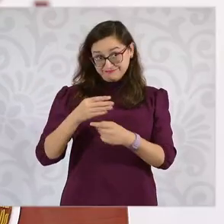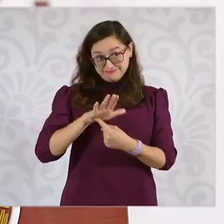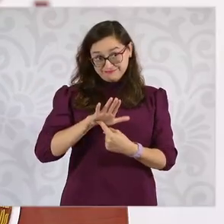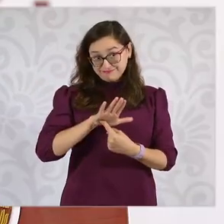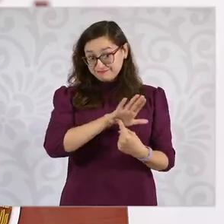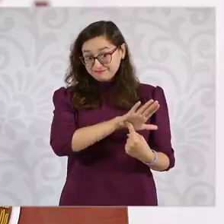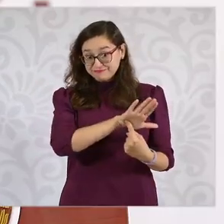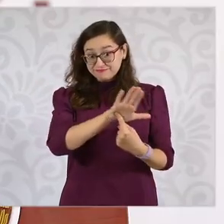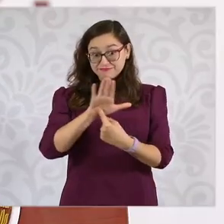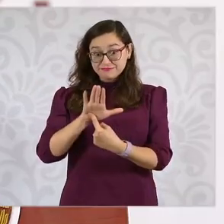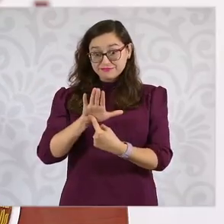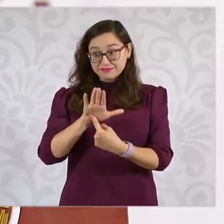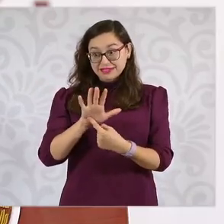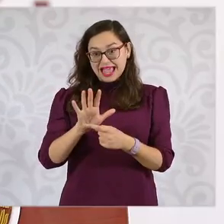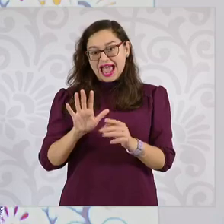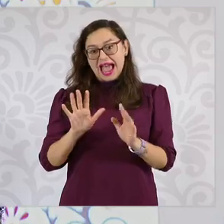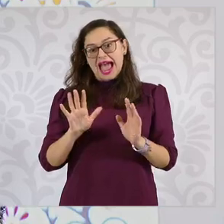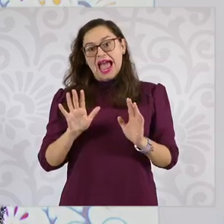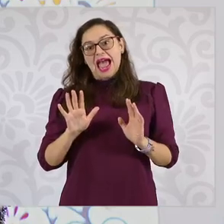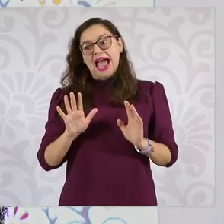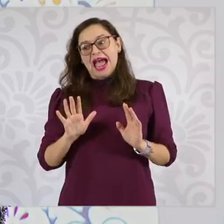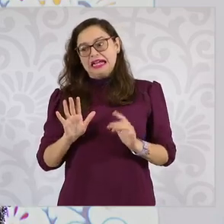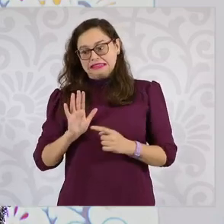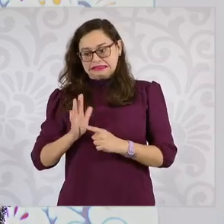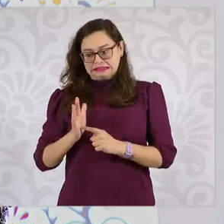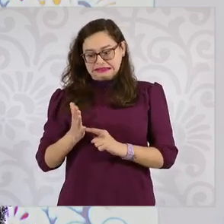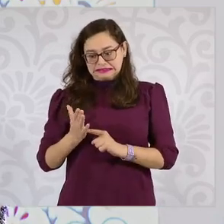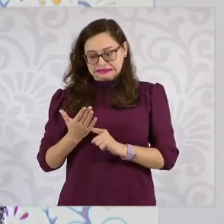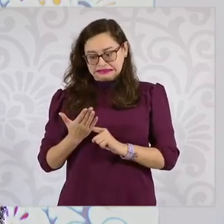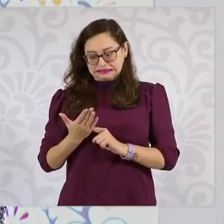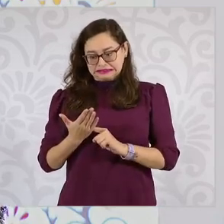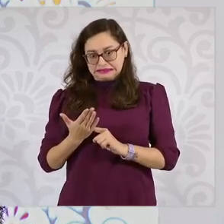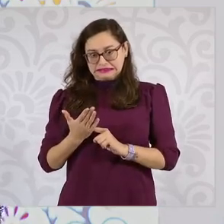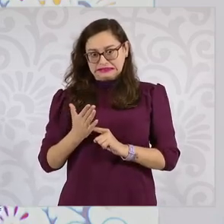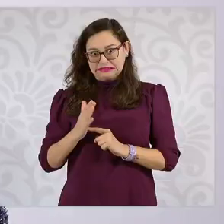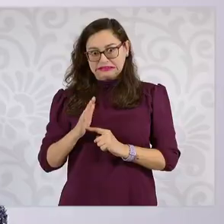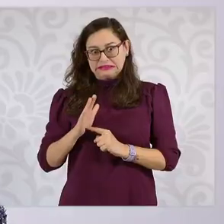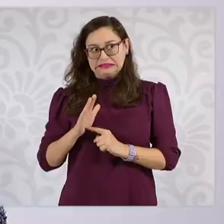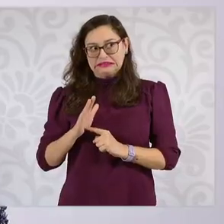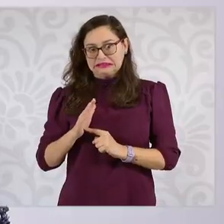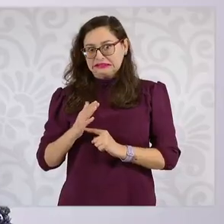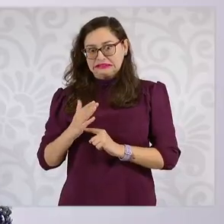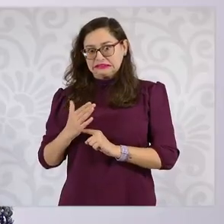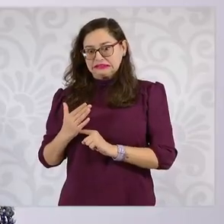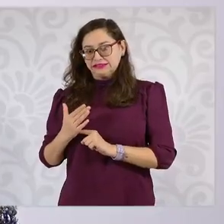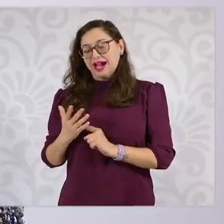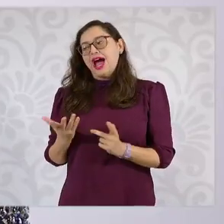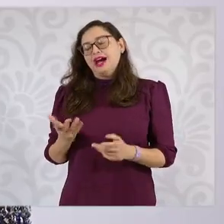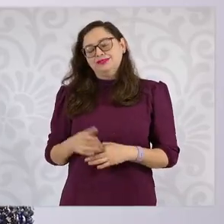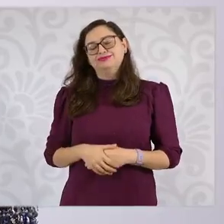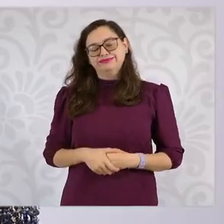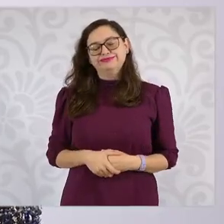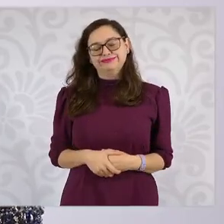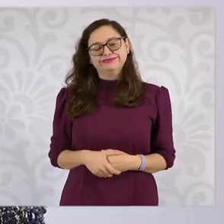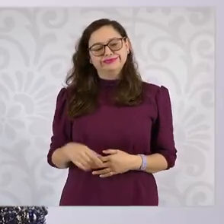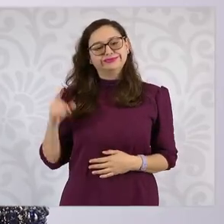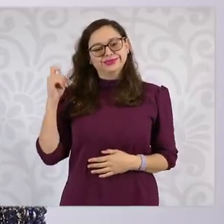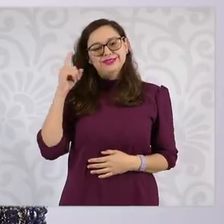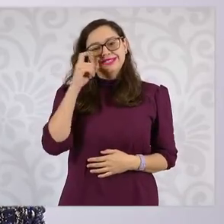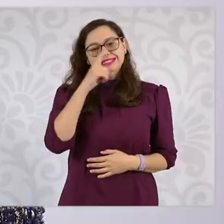Ahora, claro, si tienen un historial difícil de presumir, va a estar difícil que los elija el pueblo, ¿verdad?